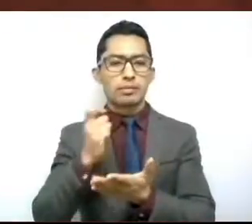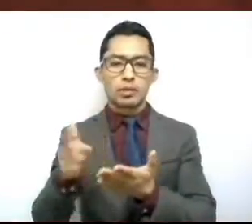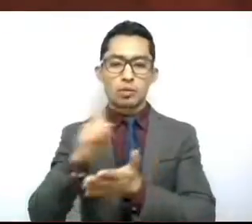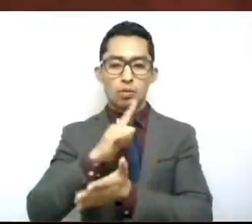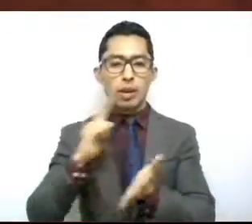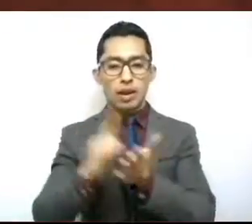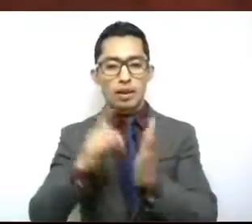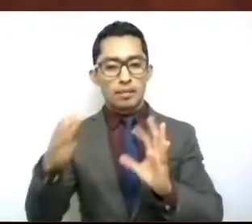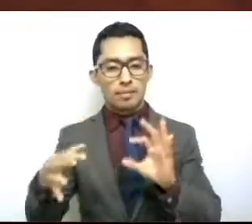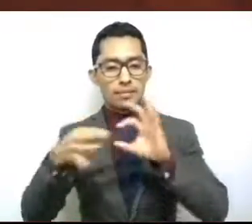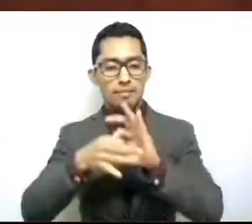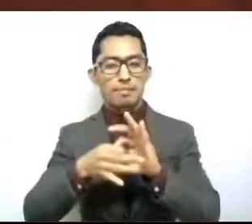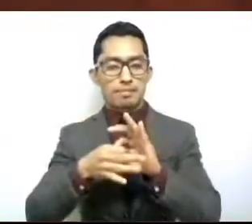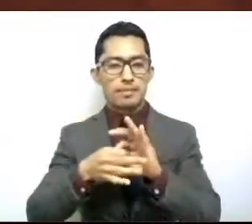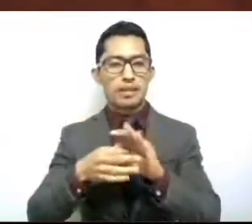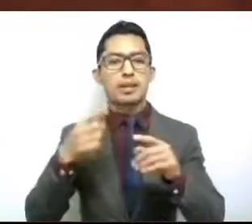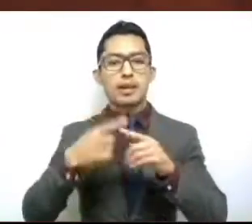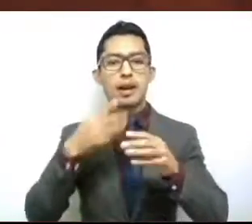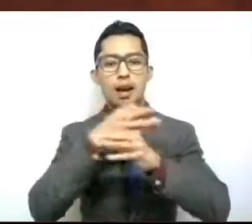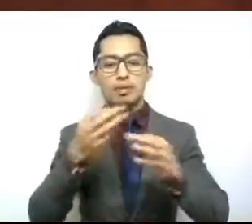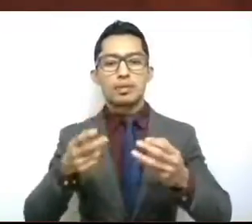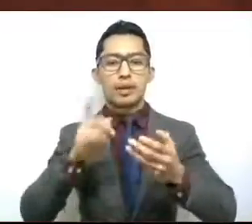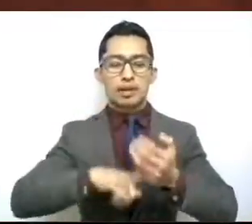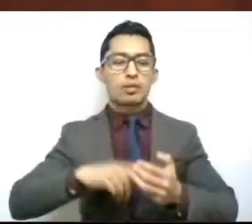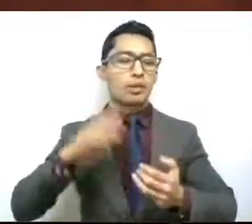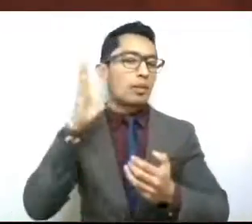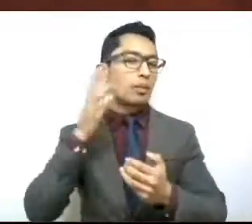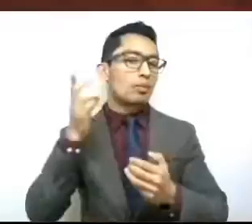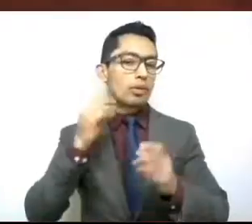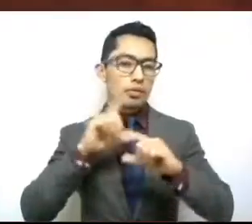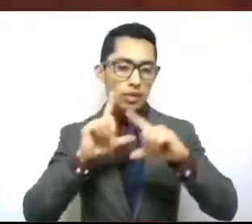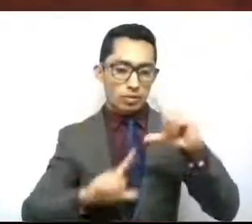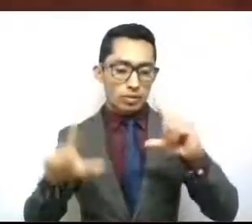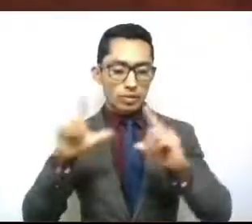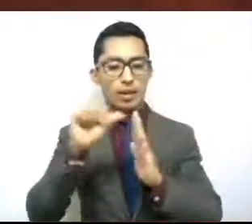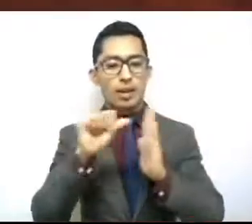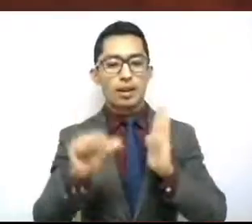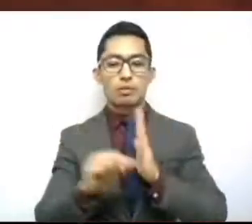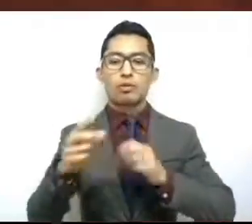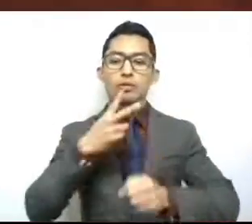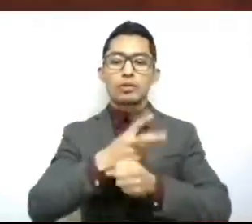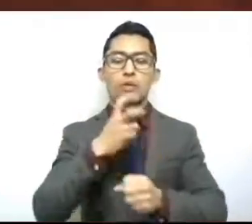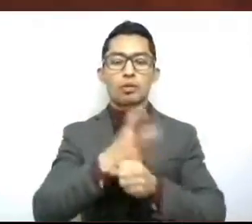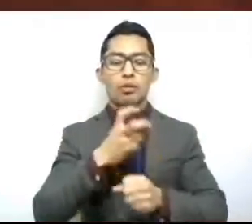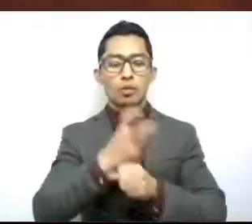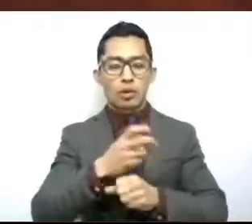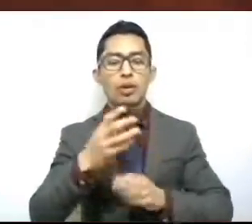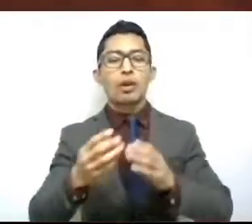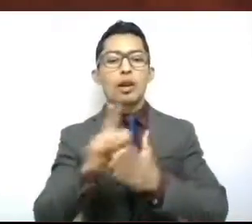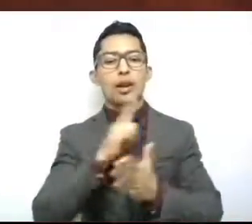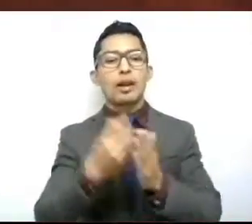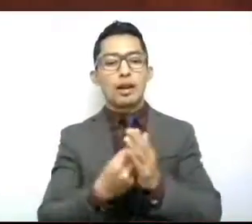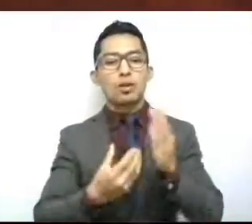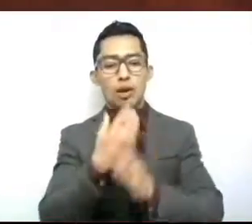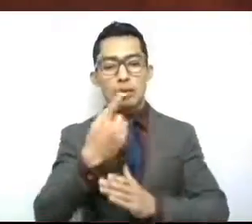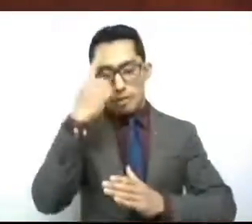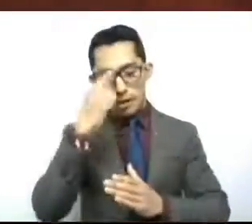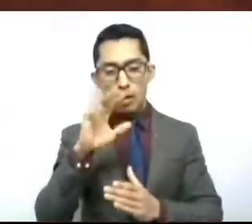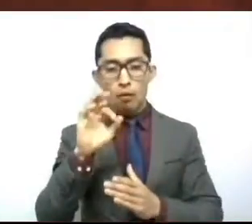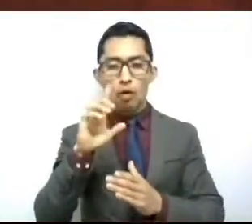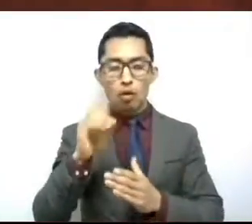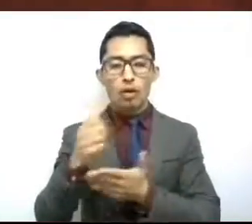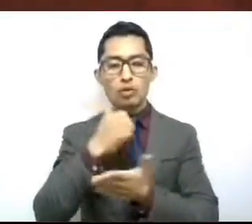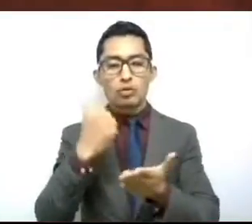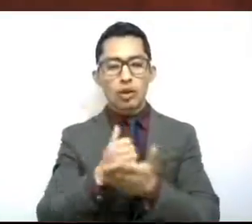que al efecto emita el Congreso de la Unión. Artículo segundo, se expide la ley del fondo metropolitano para quedar